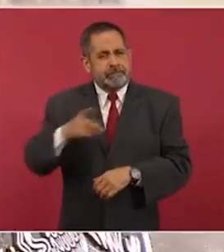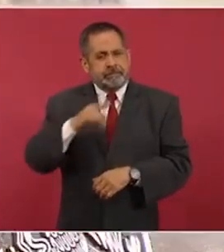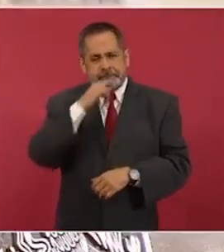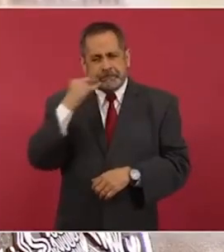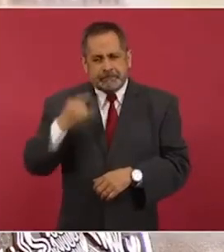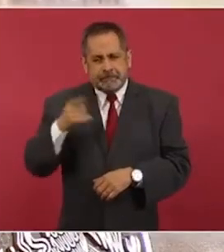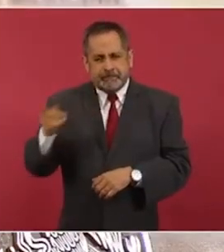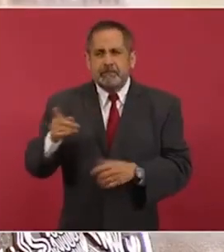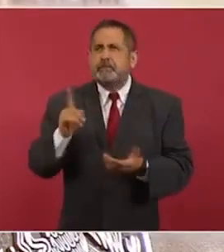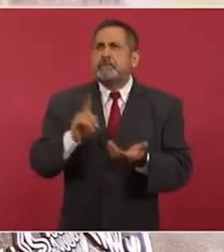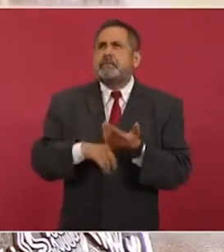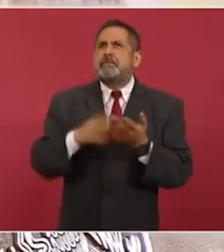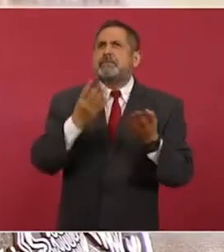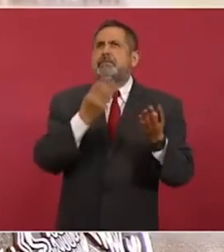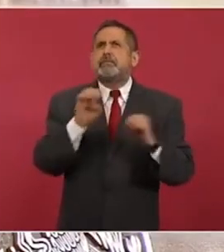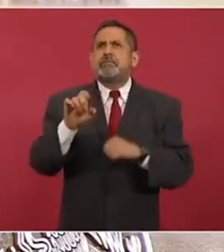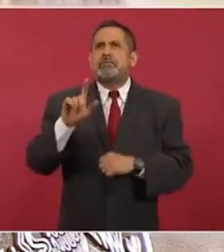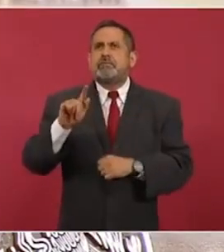1973